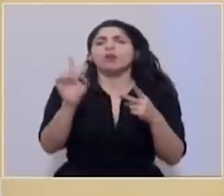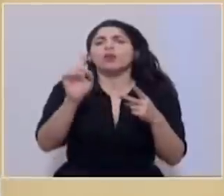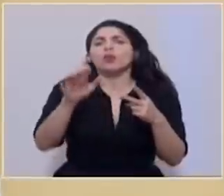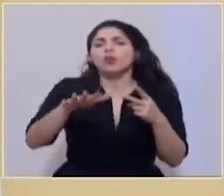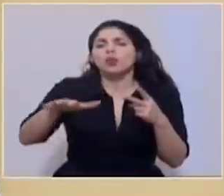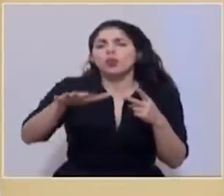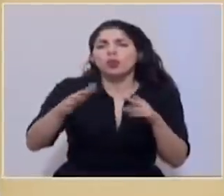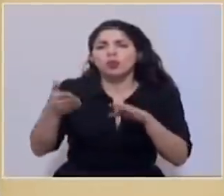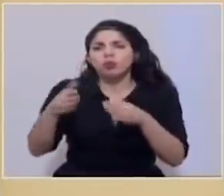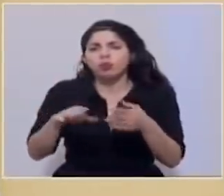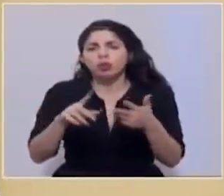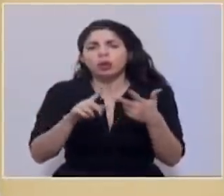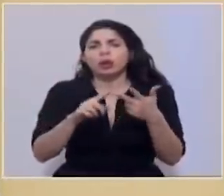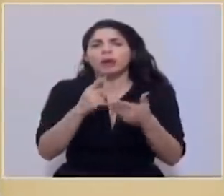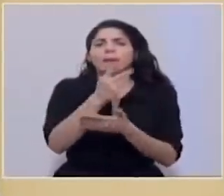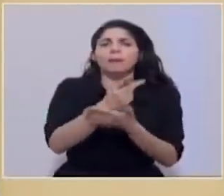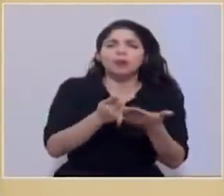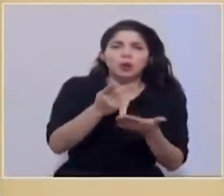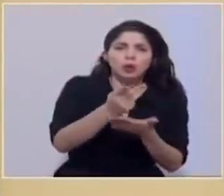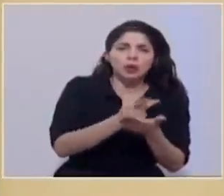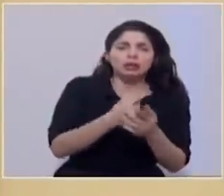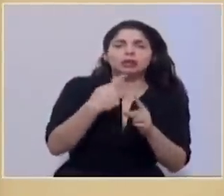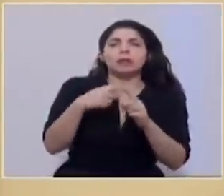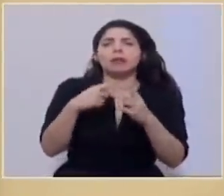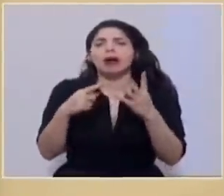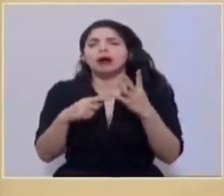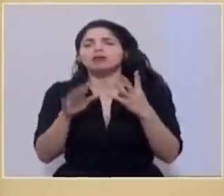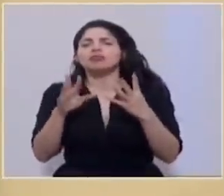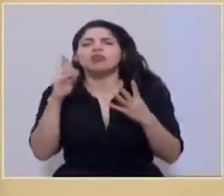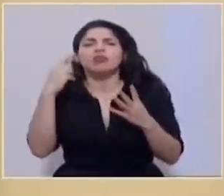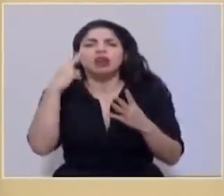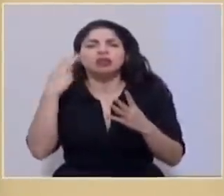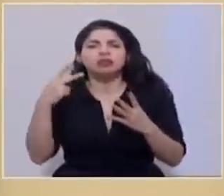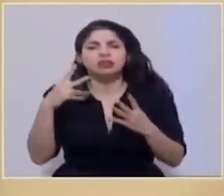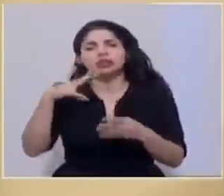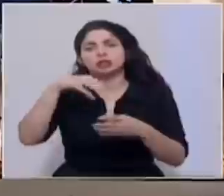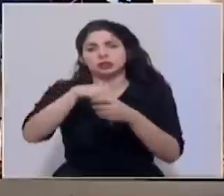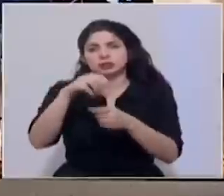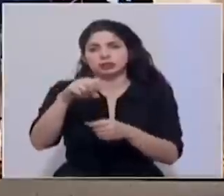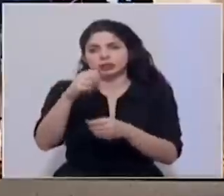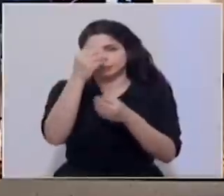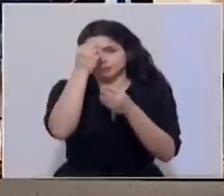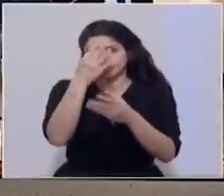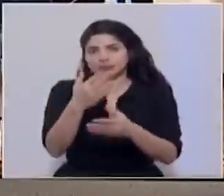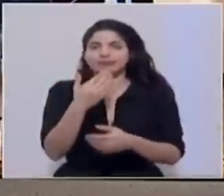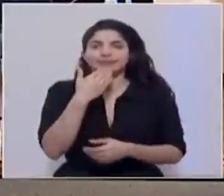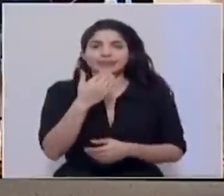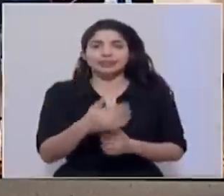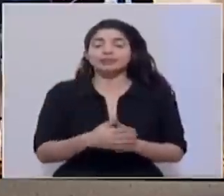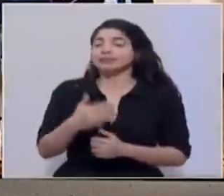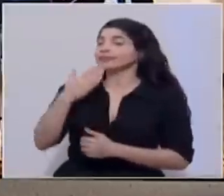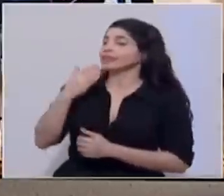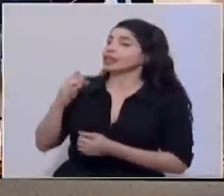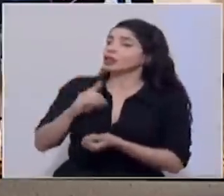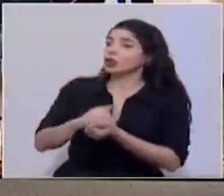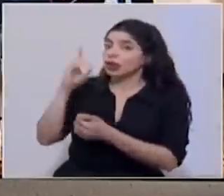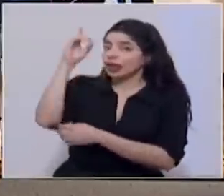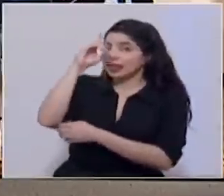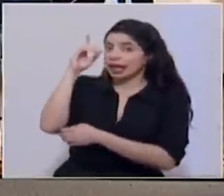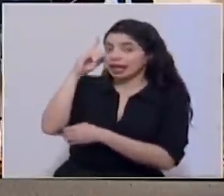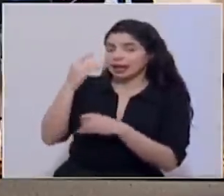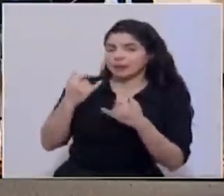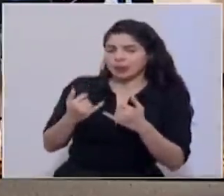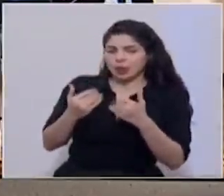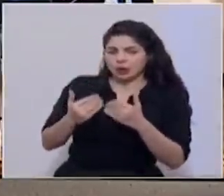fallecimientos, provincias y factores de riesgo. Gracias. Muchísimas gracias a usted, doctor Daniel Salas. De